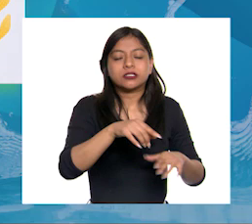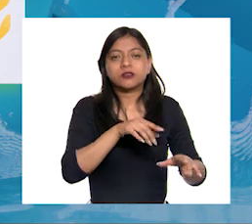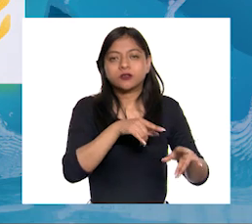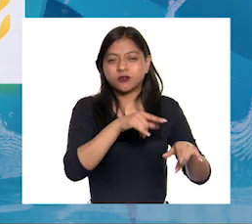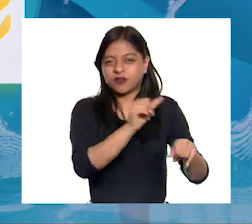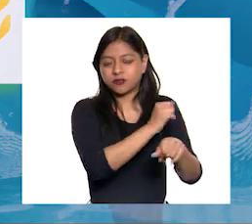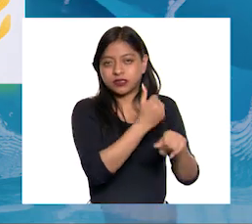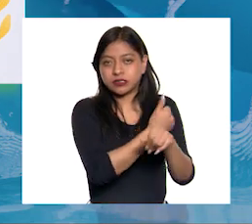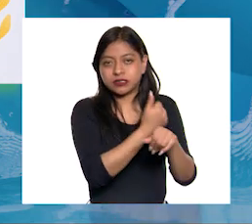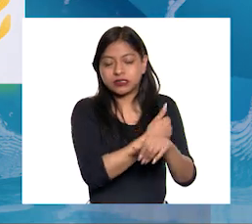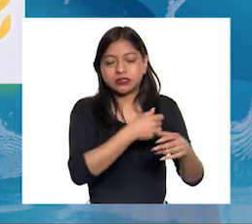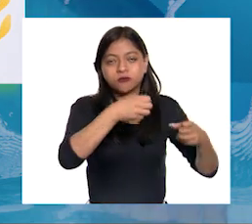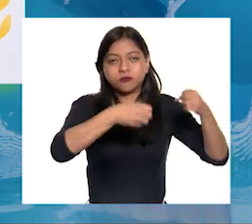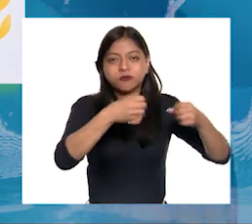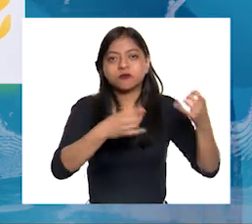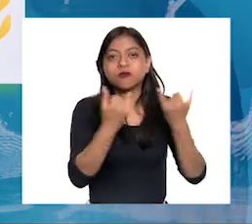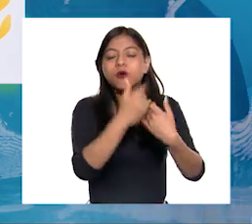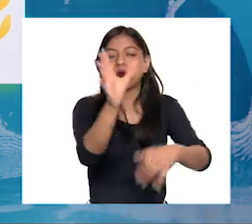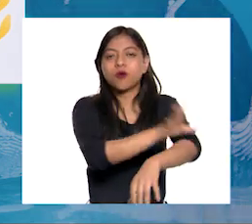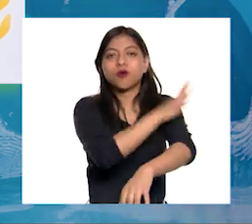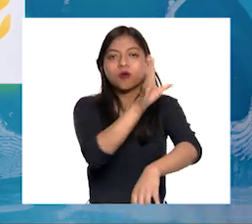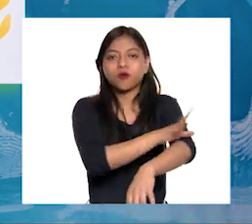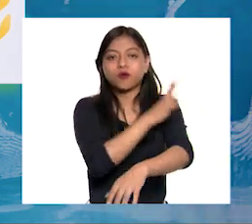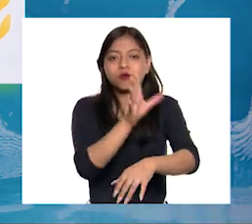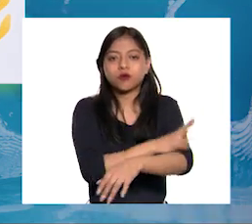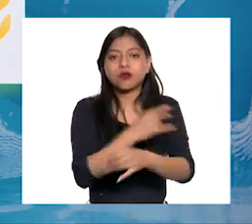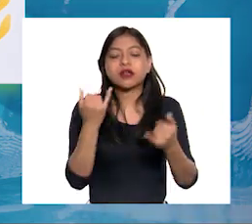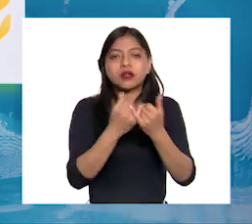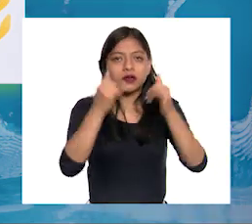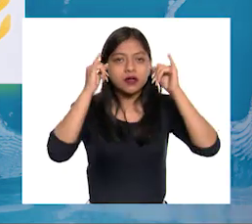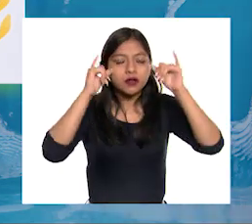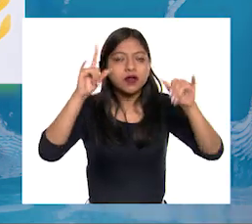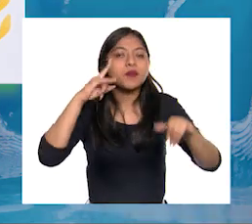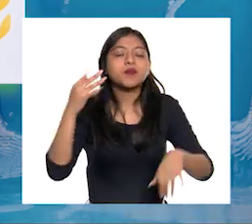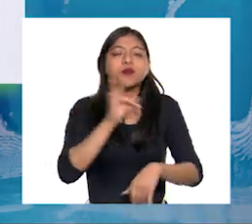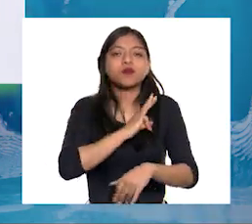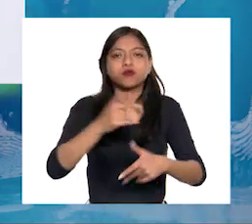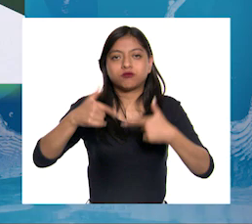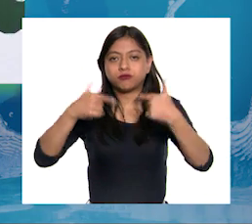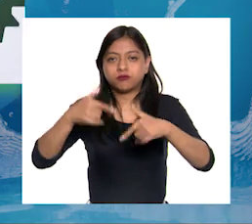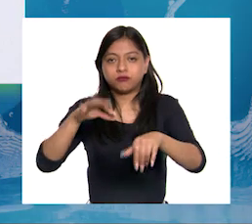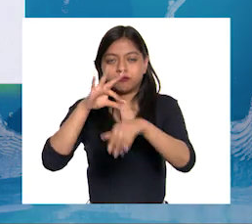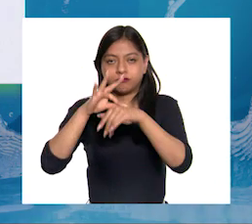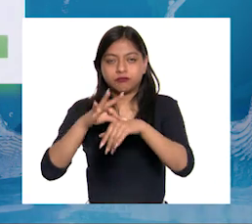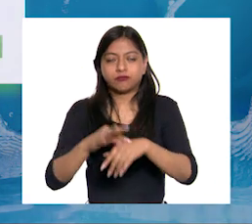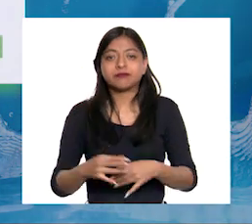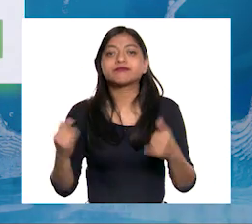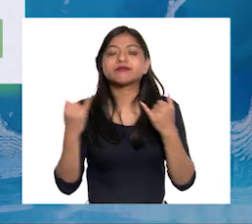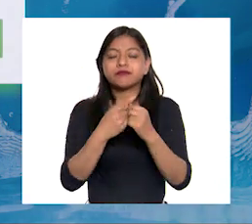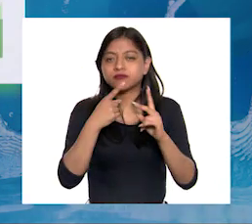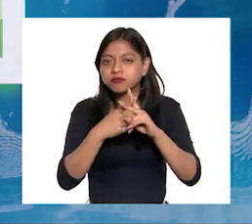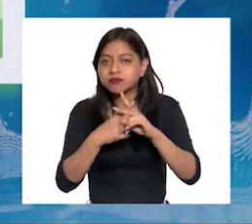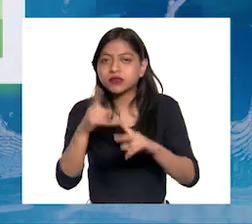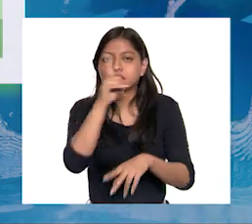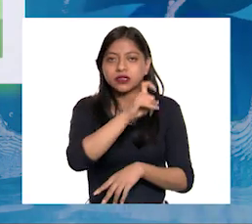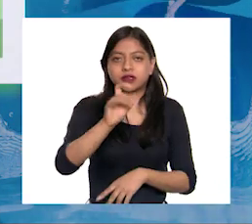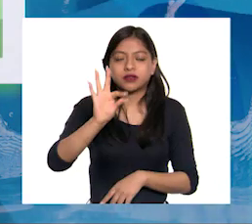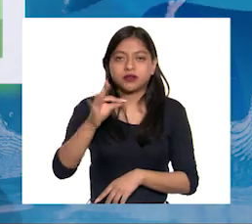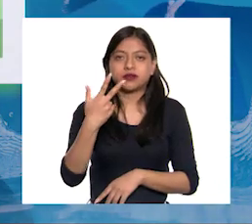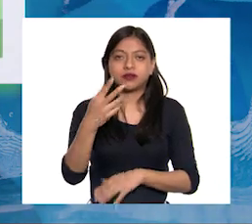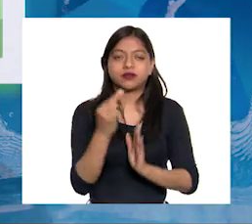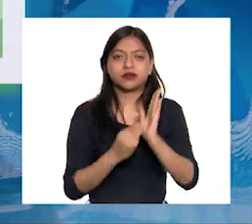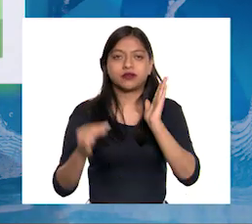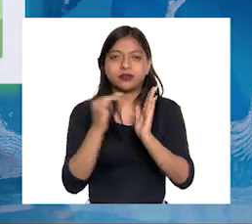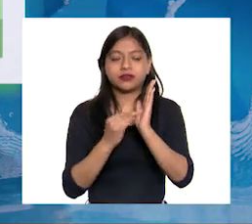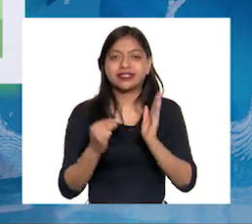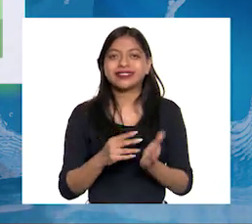de producción y transmisión de energía eléctrica Y la ganadería para producción de leche y carne También se contabilizaron 148 millones